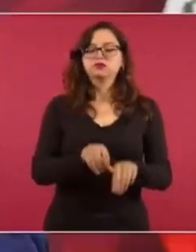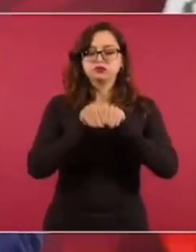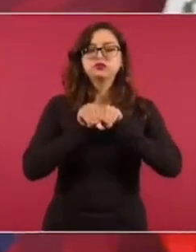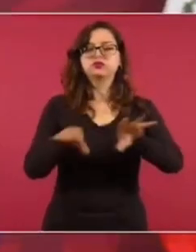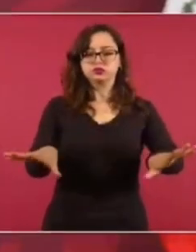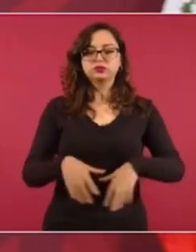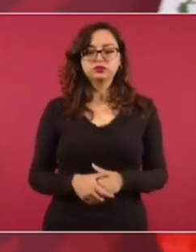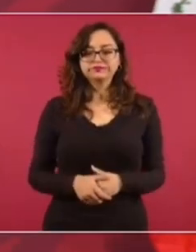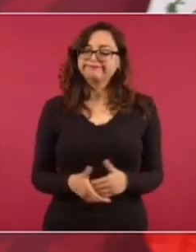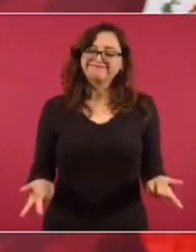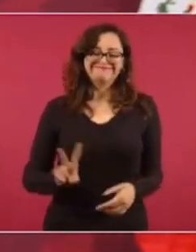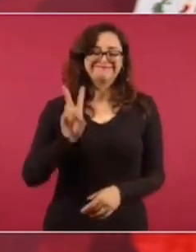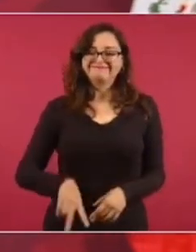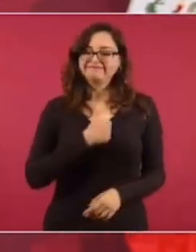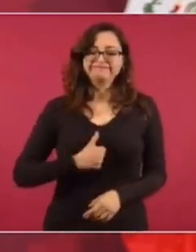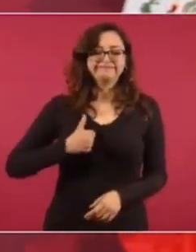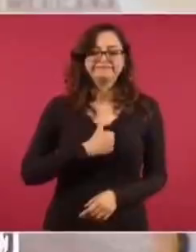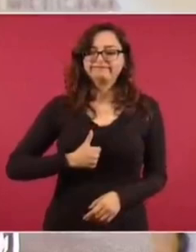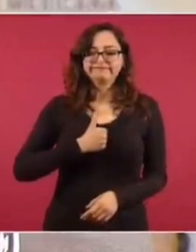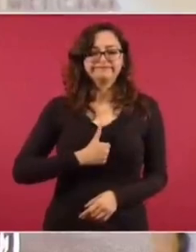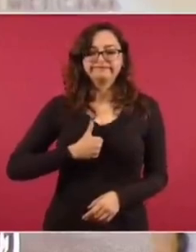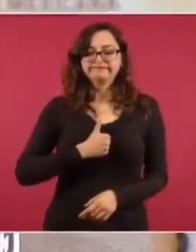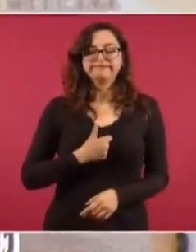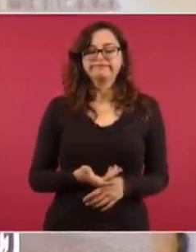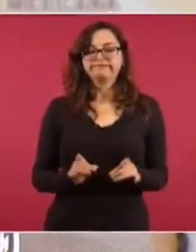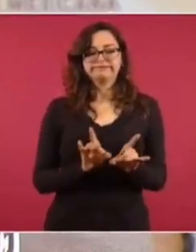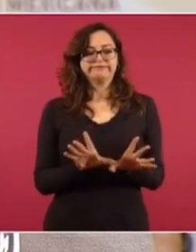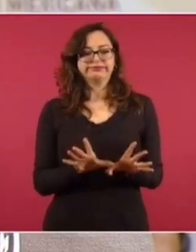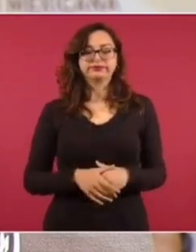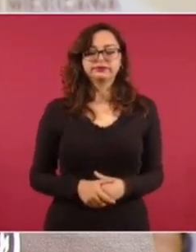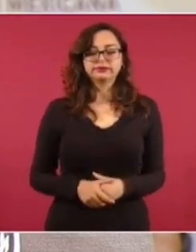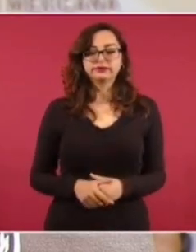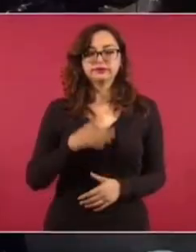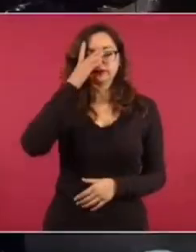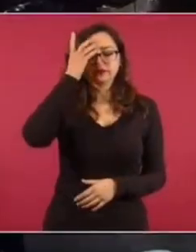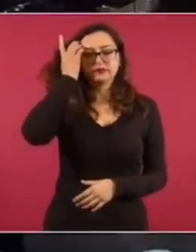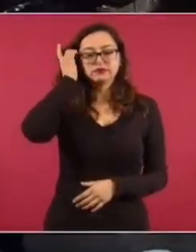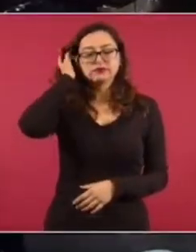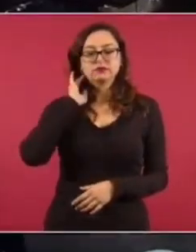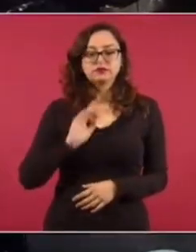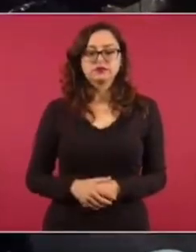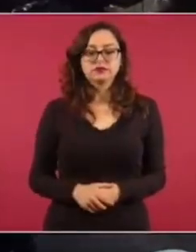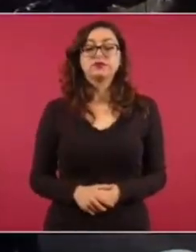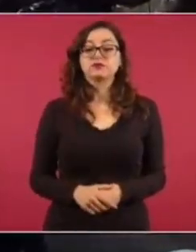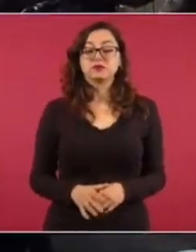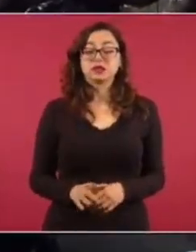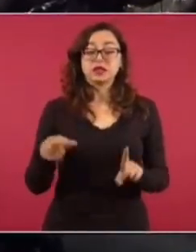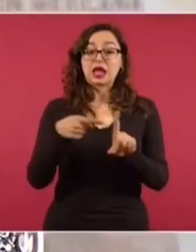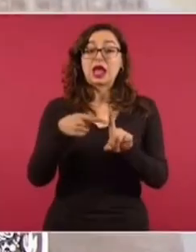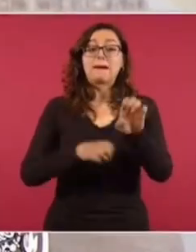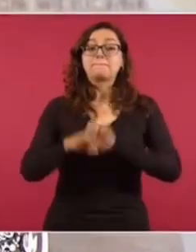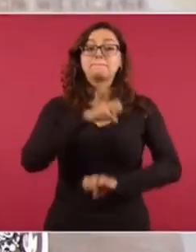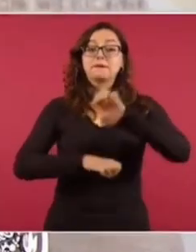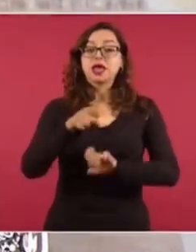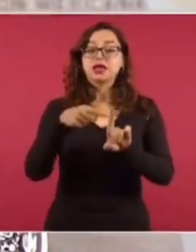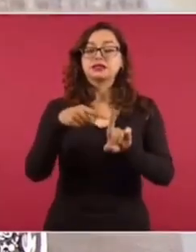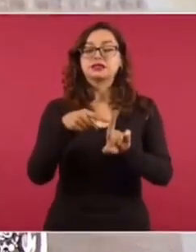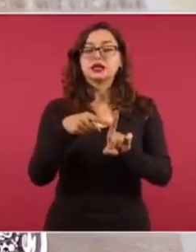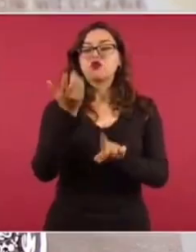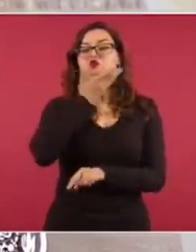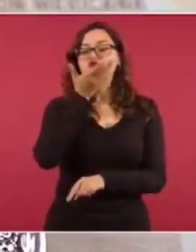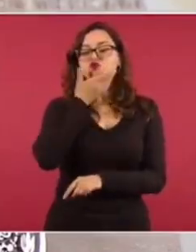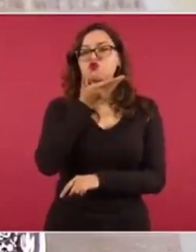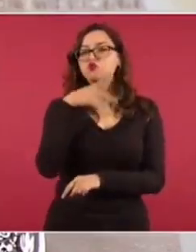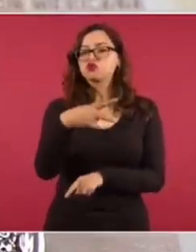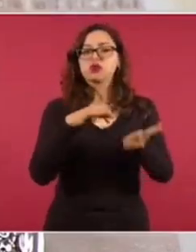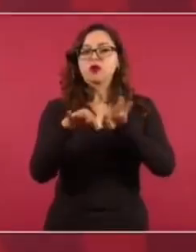Sí fue muy lamentable este asunto. Parece que es un empresario que se dedica a la compra-venta de